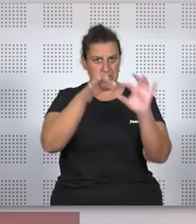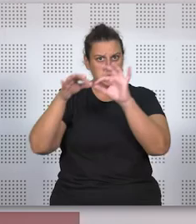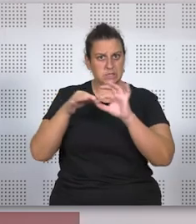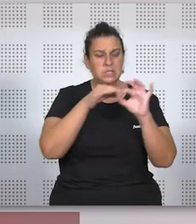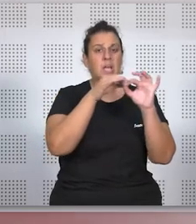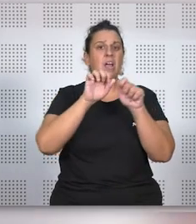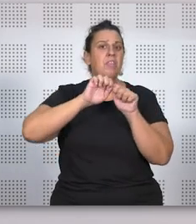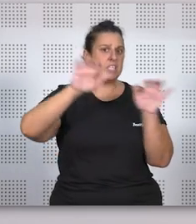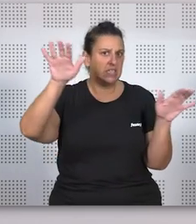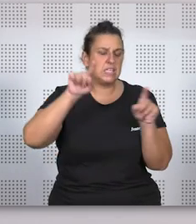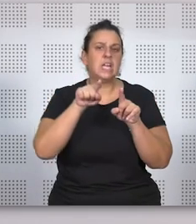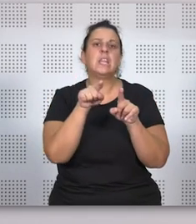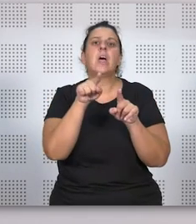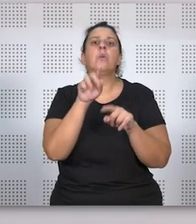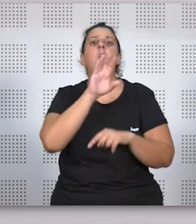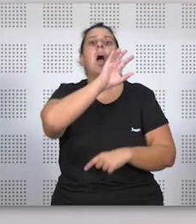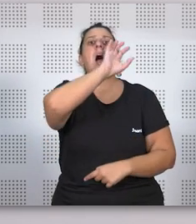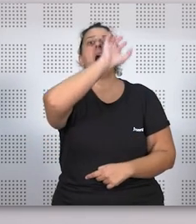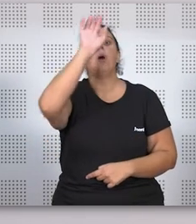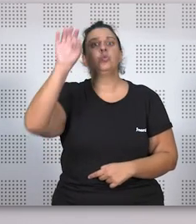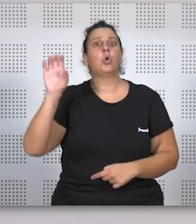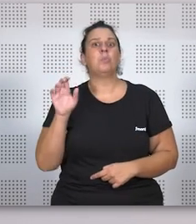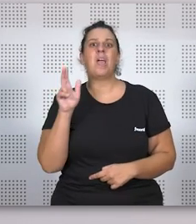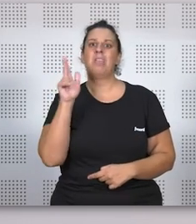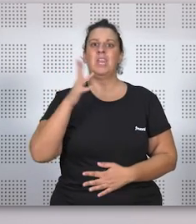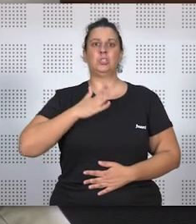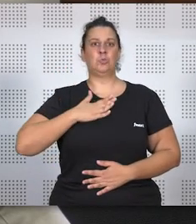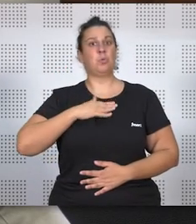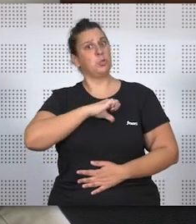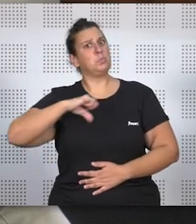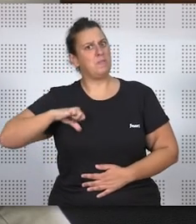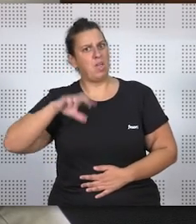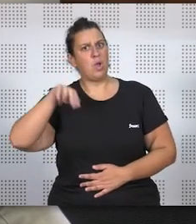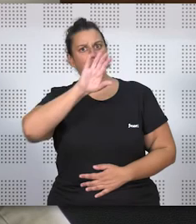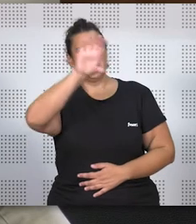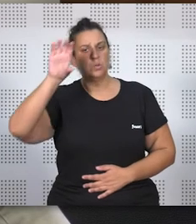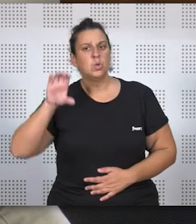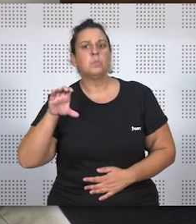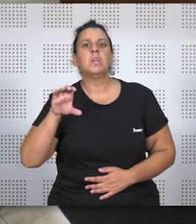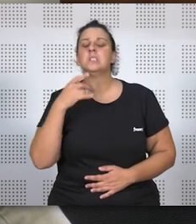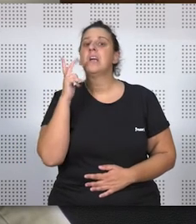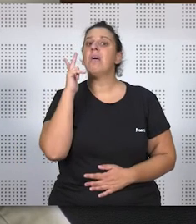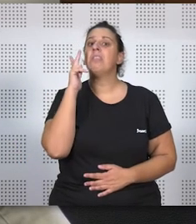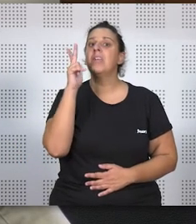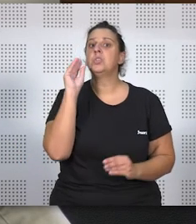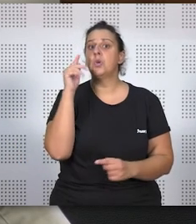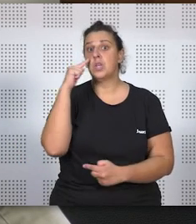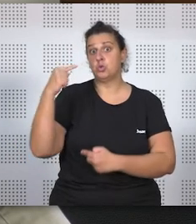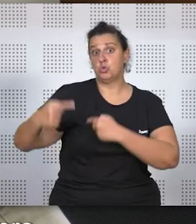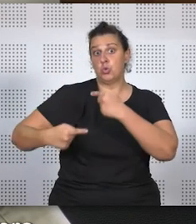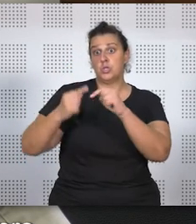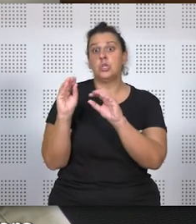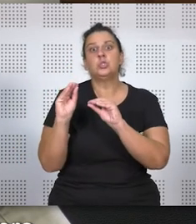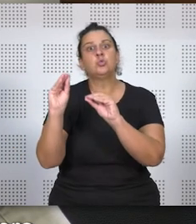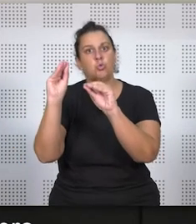descentralizado y hay autonomías que tienen derecho propio, sobre todo derecho privado, en concreto derecho de sucesiones.